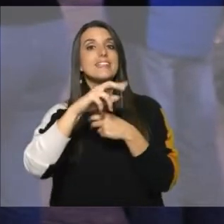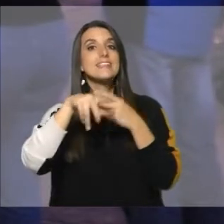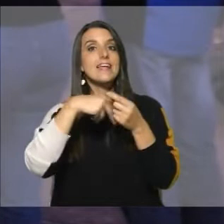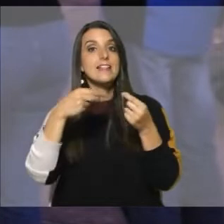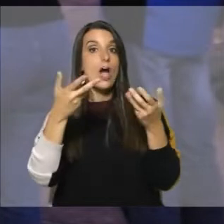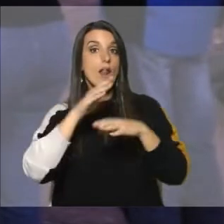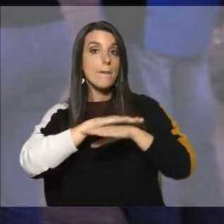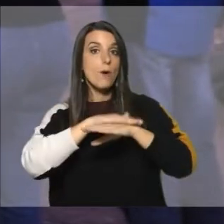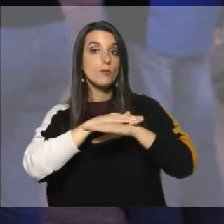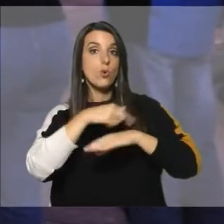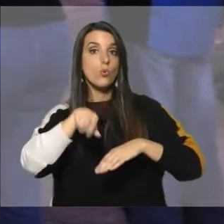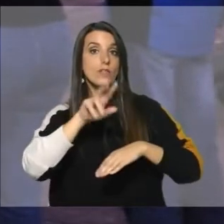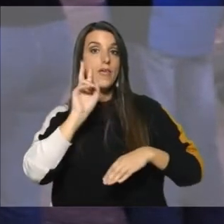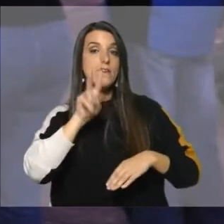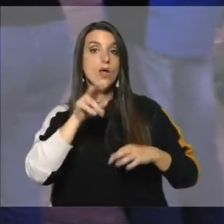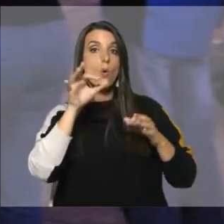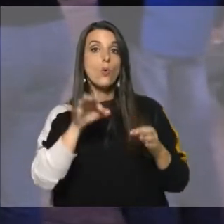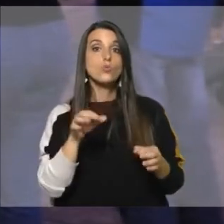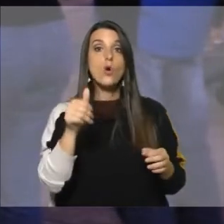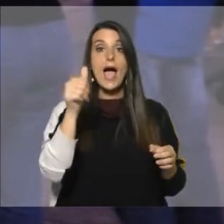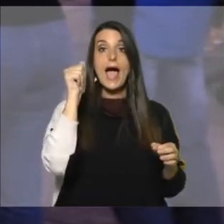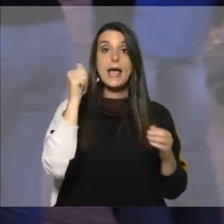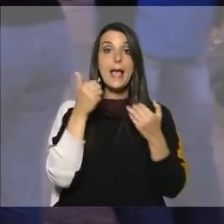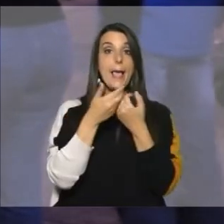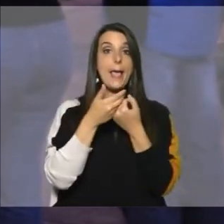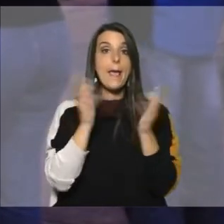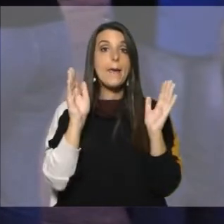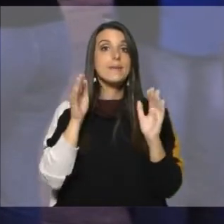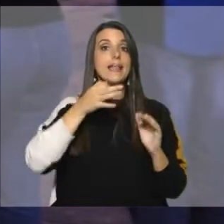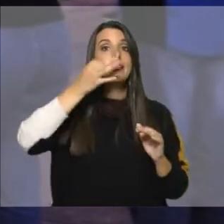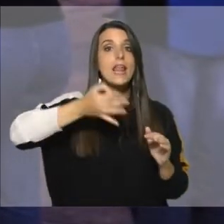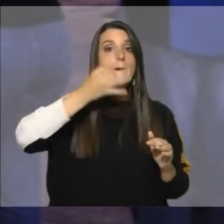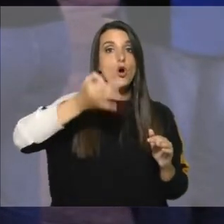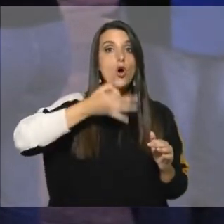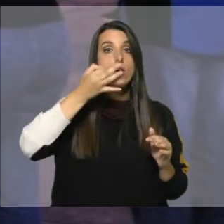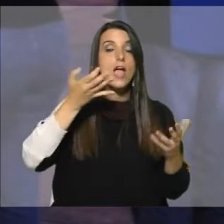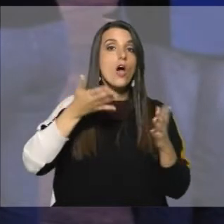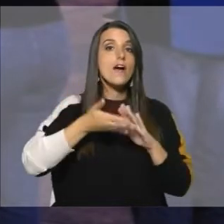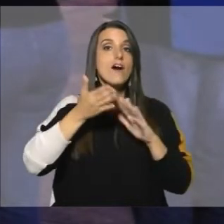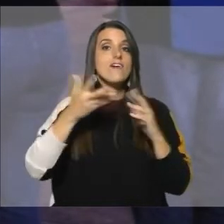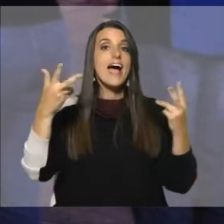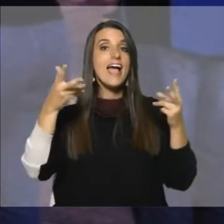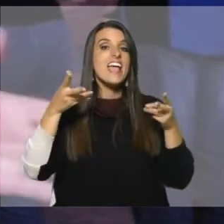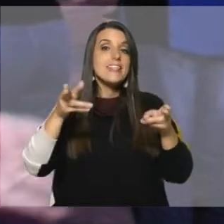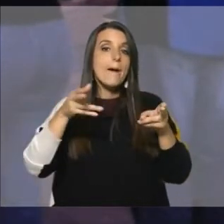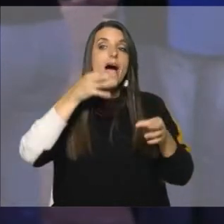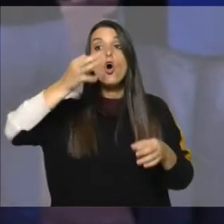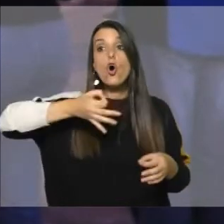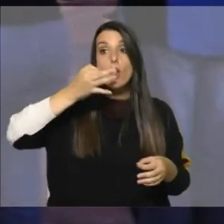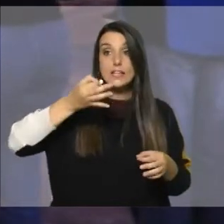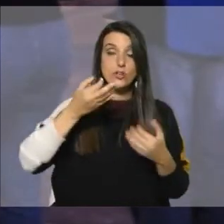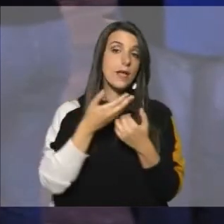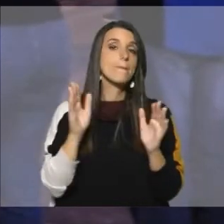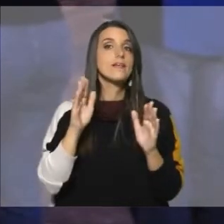En estos momentos, como ustedes podrán ver a mis espaldas, está comenzando la ceremonia central. Habrá una etapa de oratoria, así que